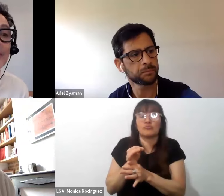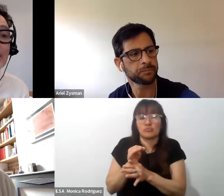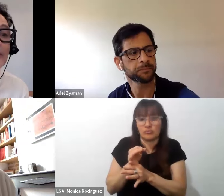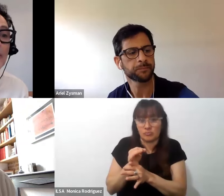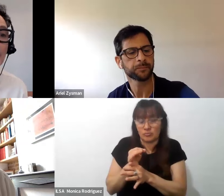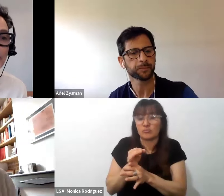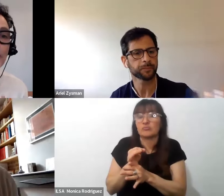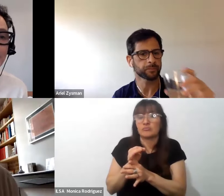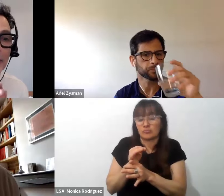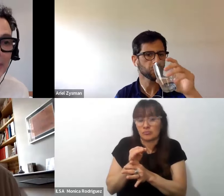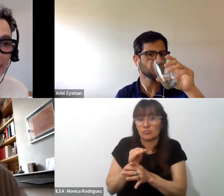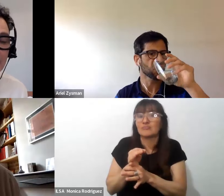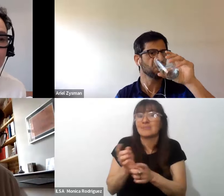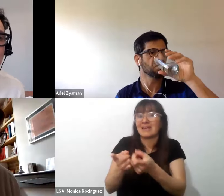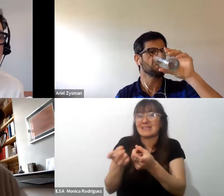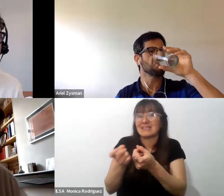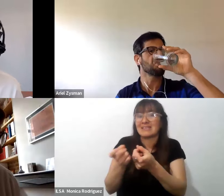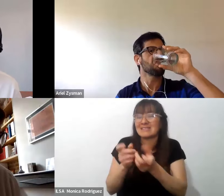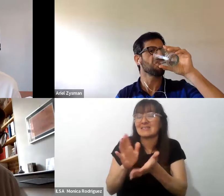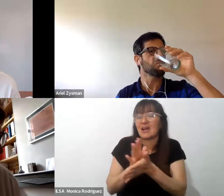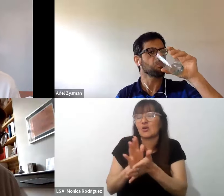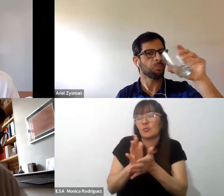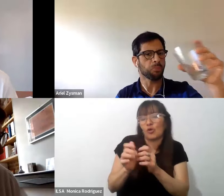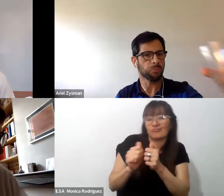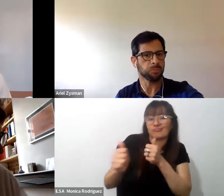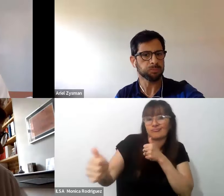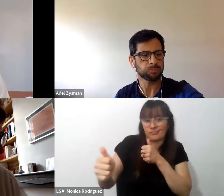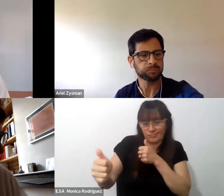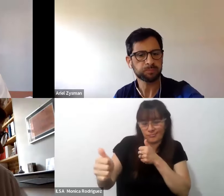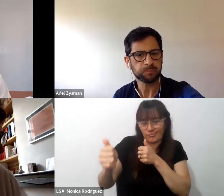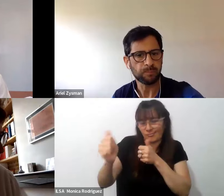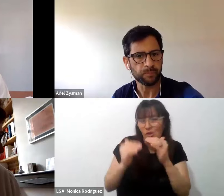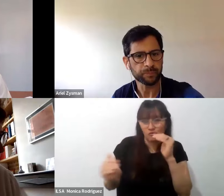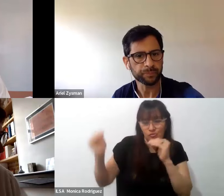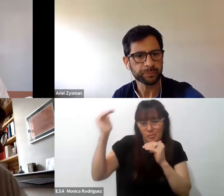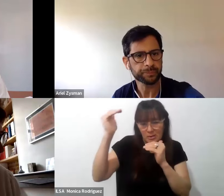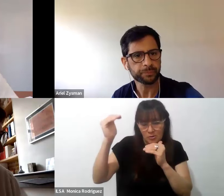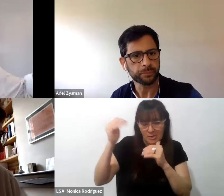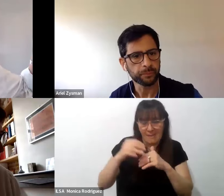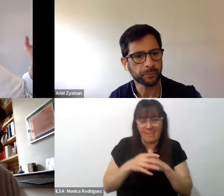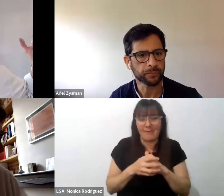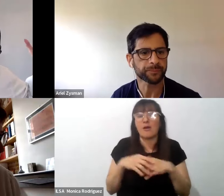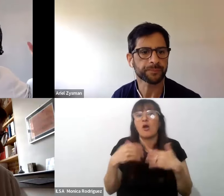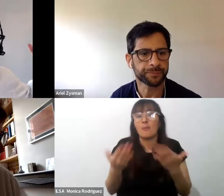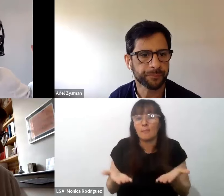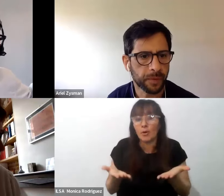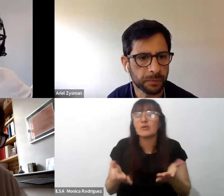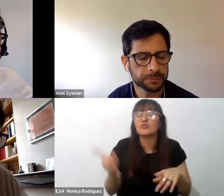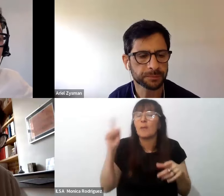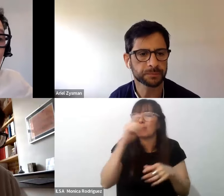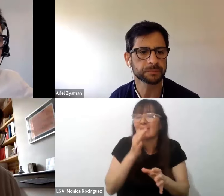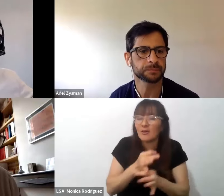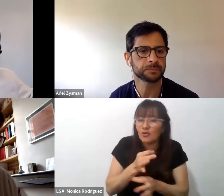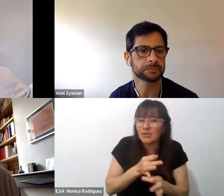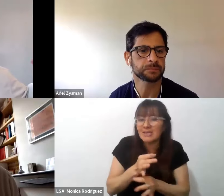distanciamiento como superioridad por eso digamos estas pedagogías de la formación